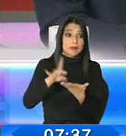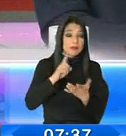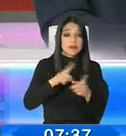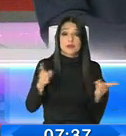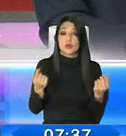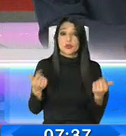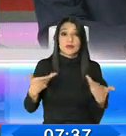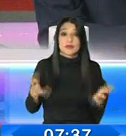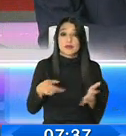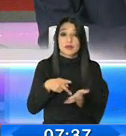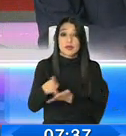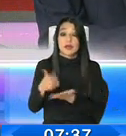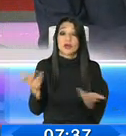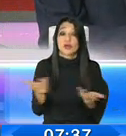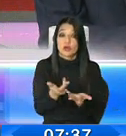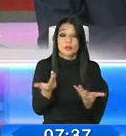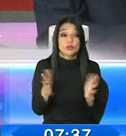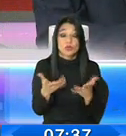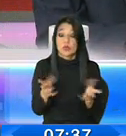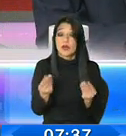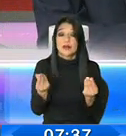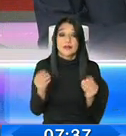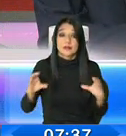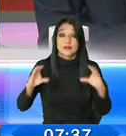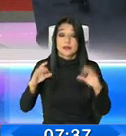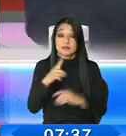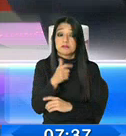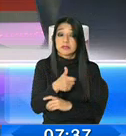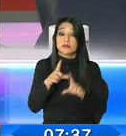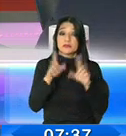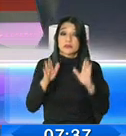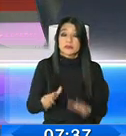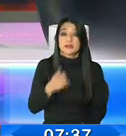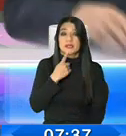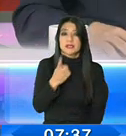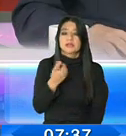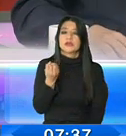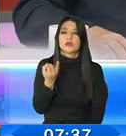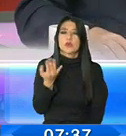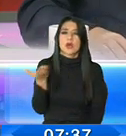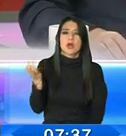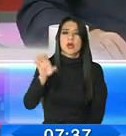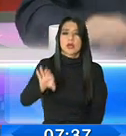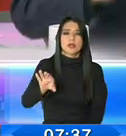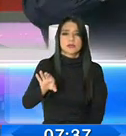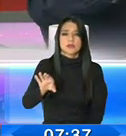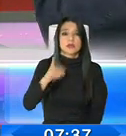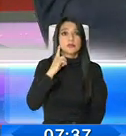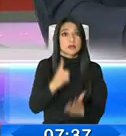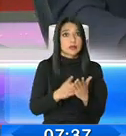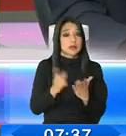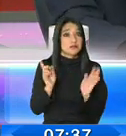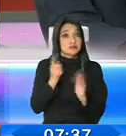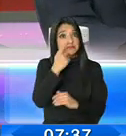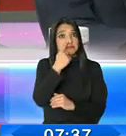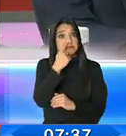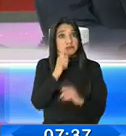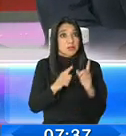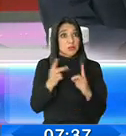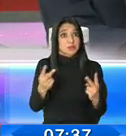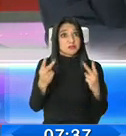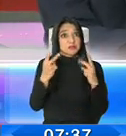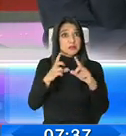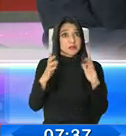dinero para pagar, y ahí no hay más recursos, eso han dicho los empresarios. ¿Qué montos, señor ministro? Porque también es interesante, nos ven muchos